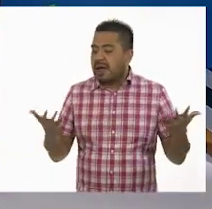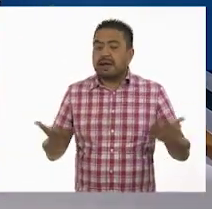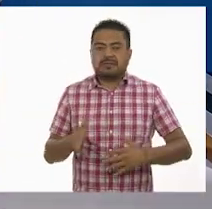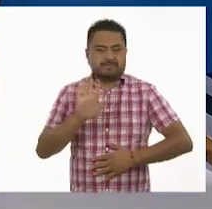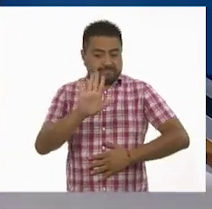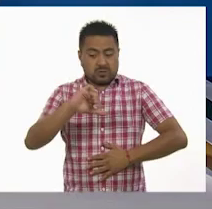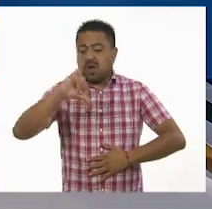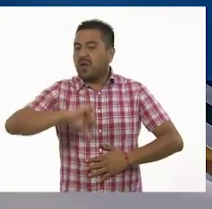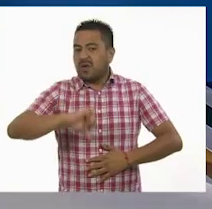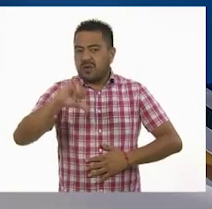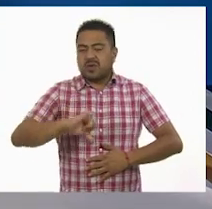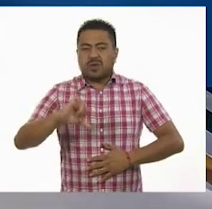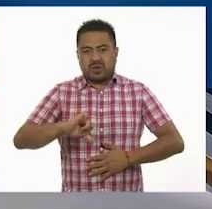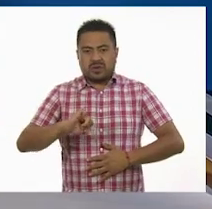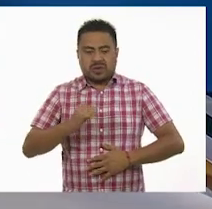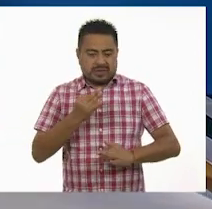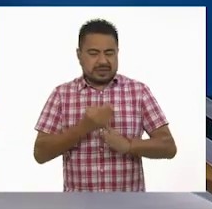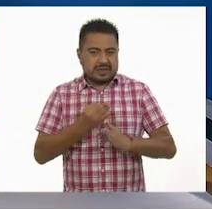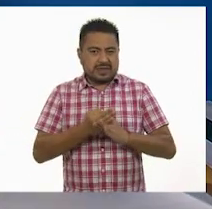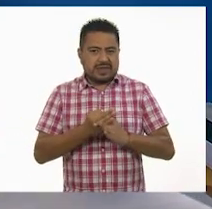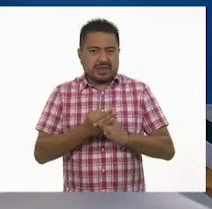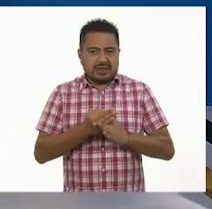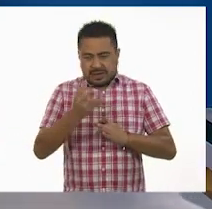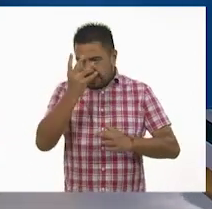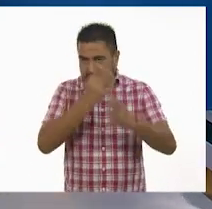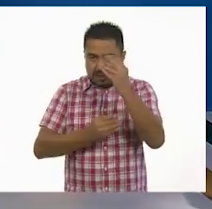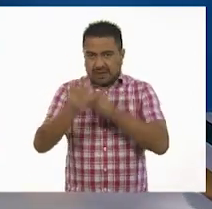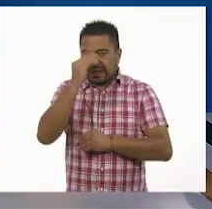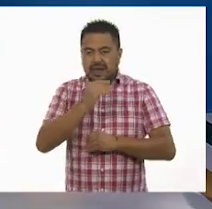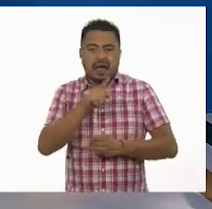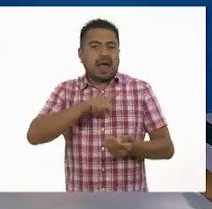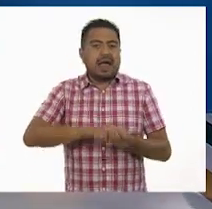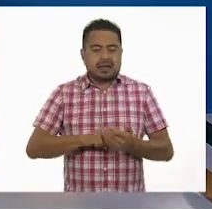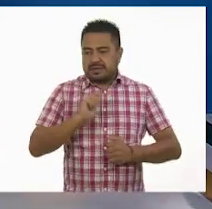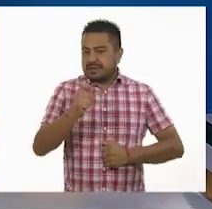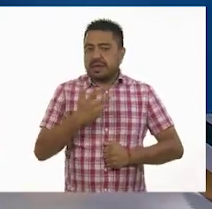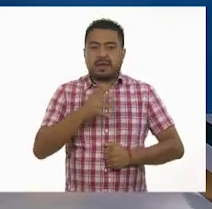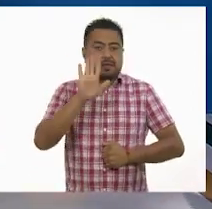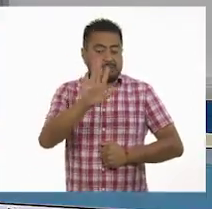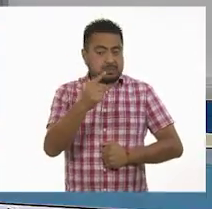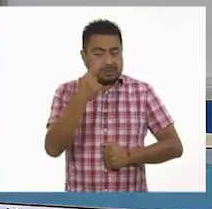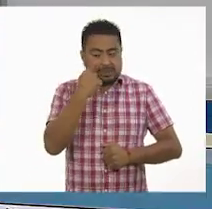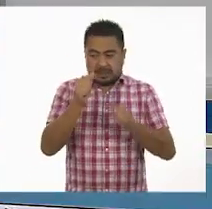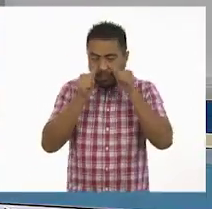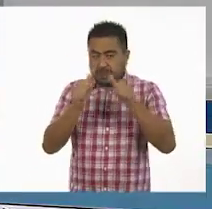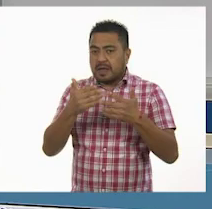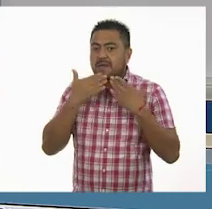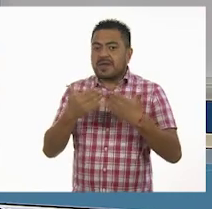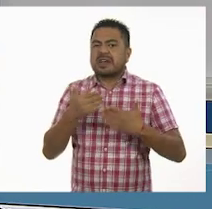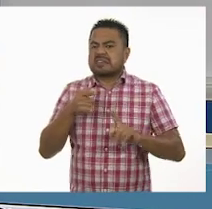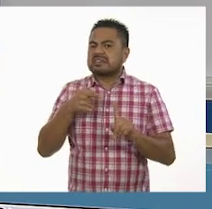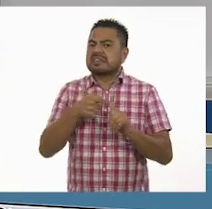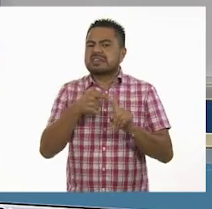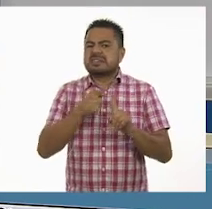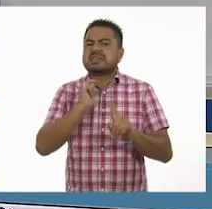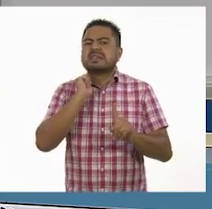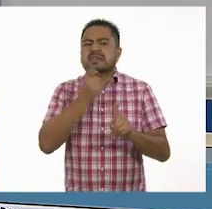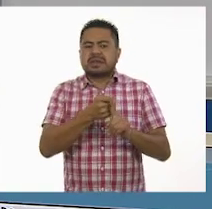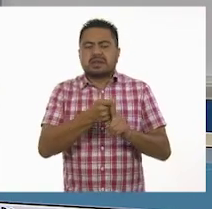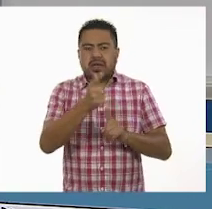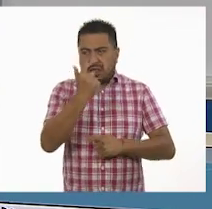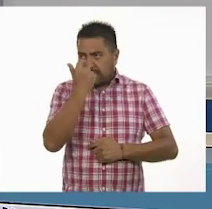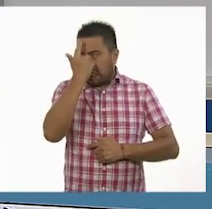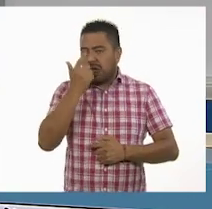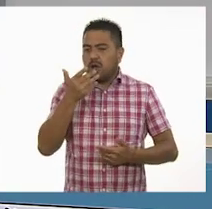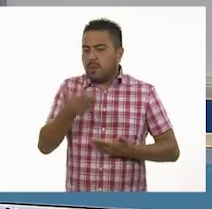pues hoy vamos a tener el siguiente aprendizaje esperado. Fíjate bien, se trata nada más y nada menos que de crear